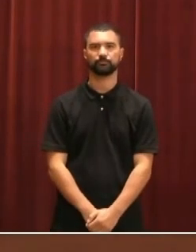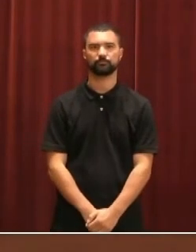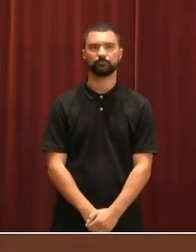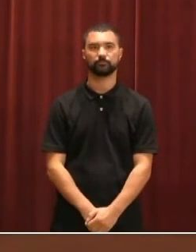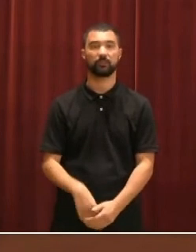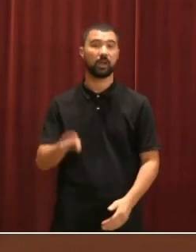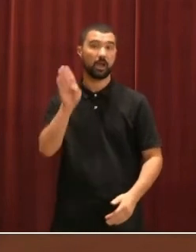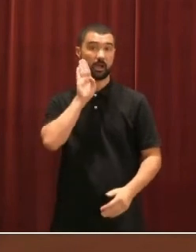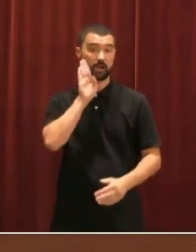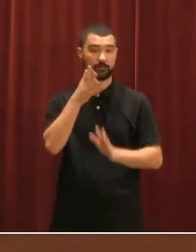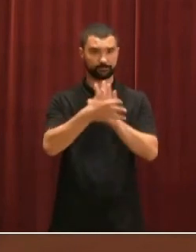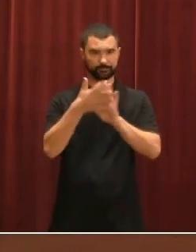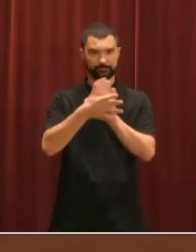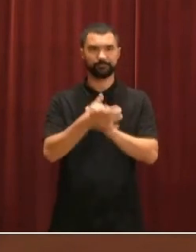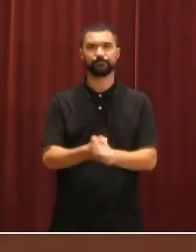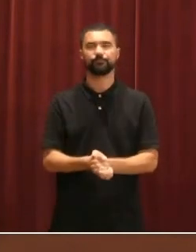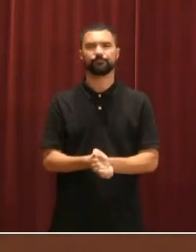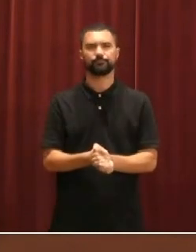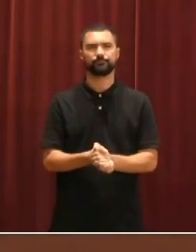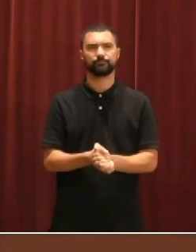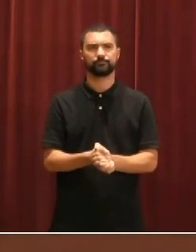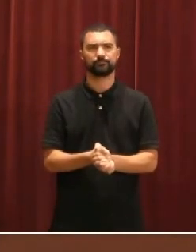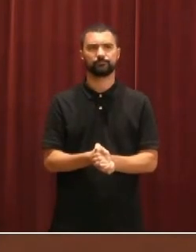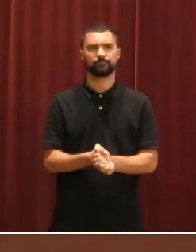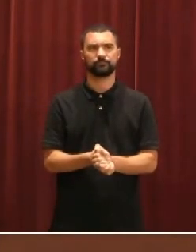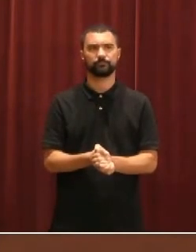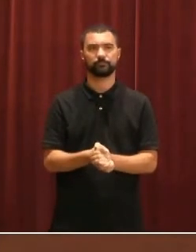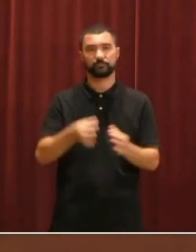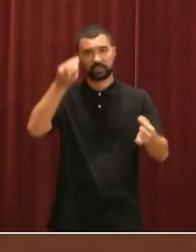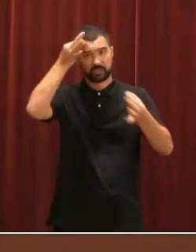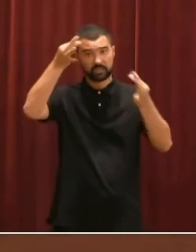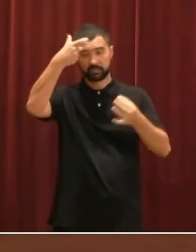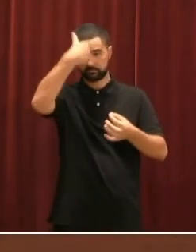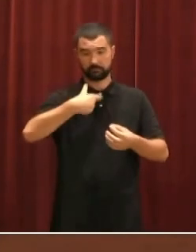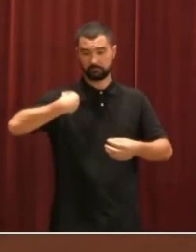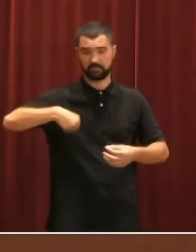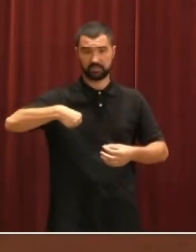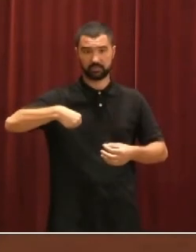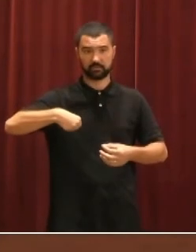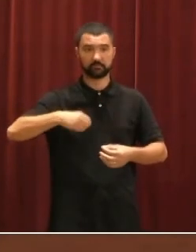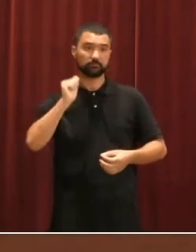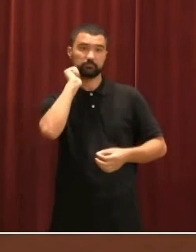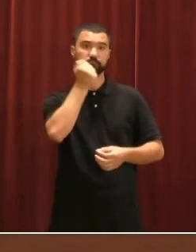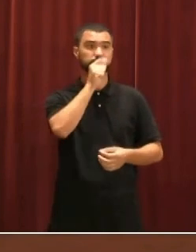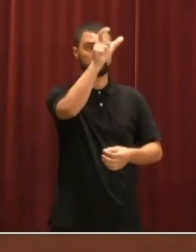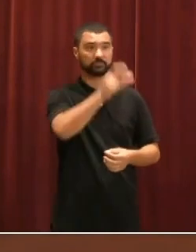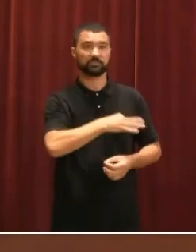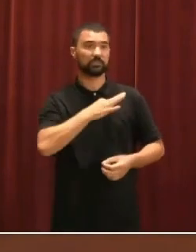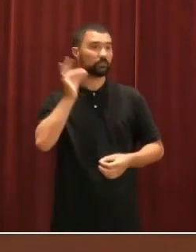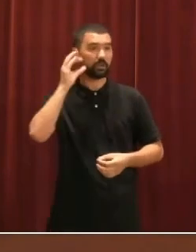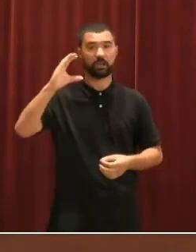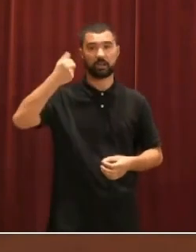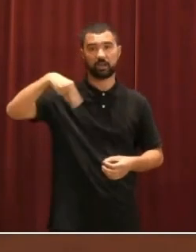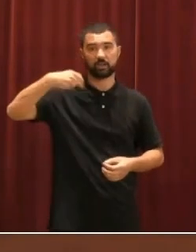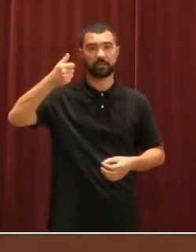Como íbamos diciendo, el criterio de presidencia es que la queja de la señora Cañadas tiene